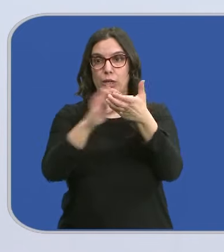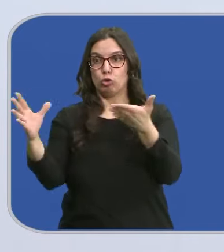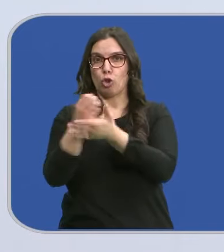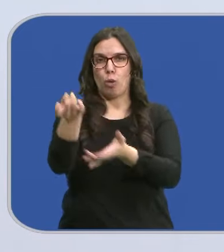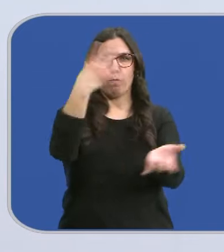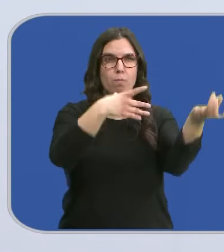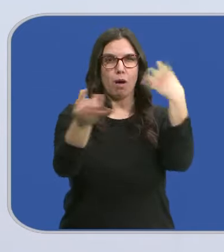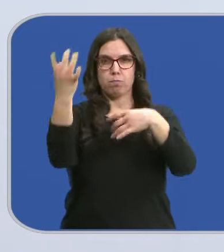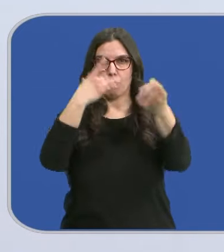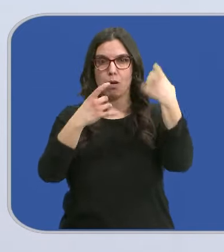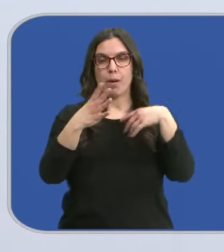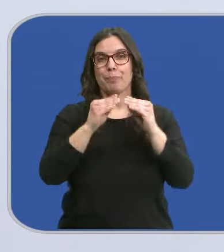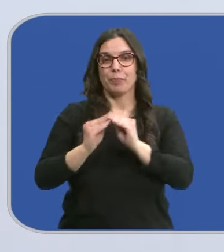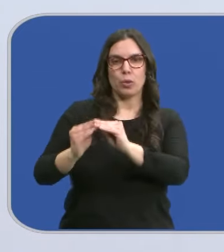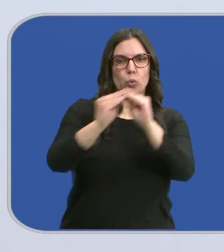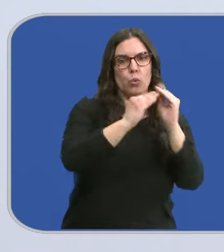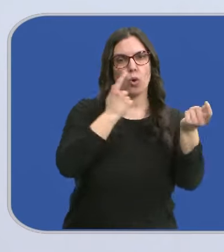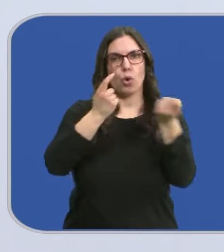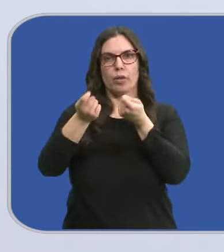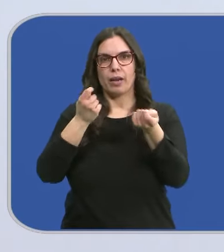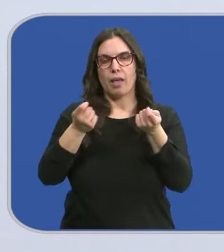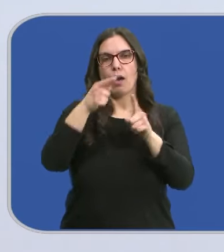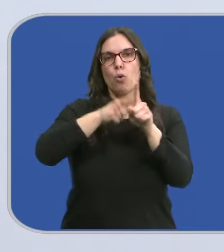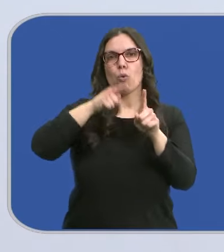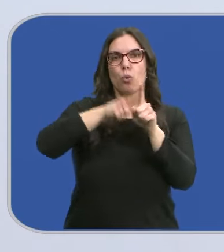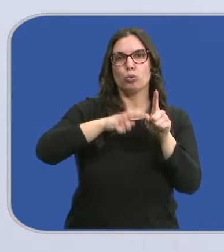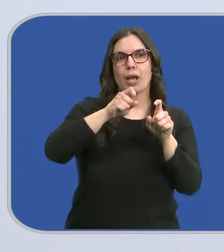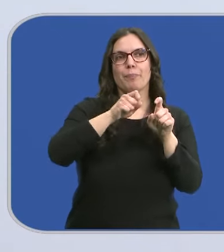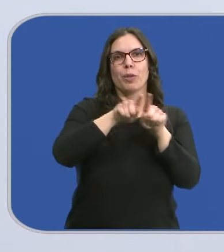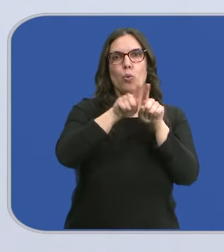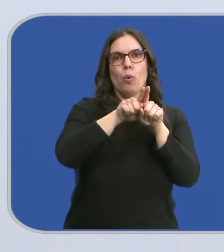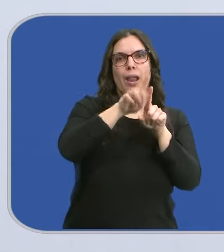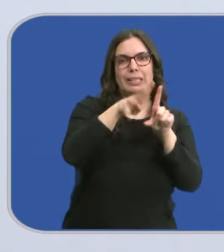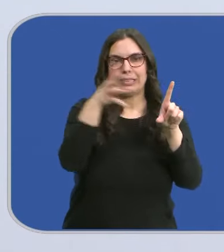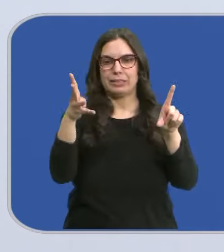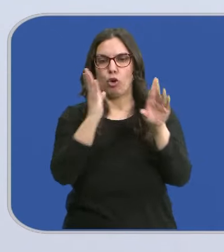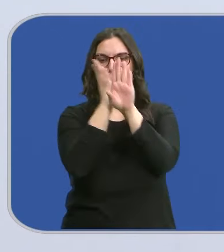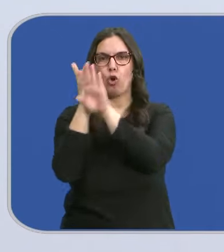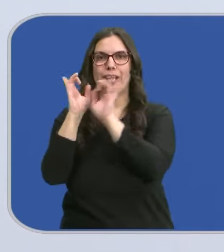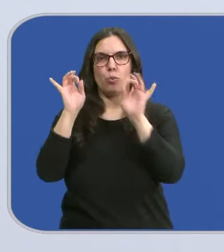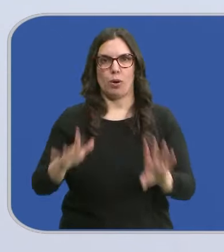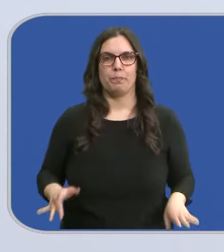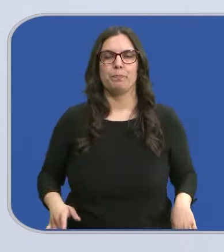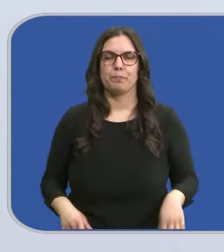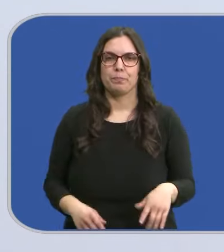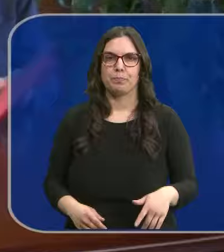Castilla y León que de forma homogénea y coordinada utilizarán los mismos esquemas de presentación.